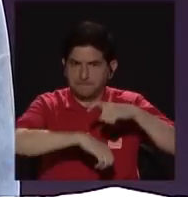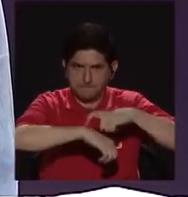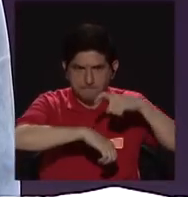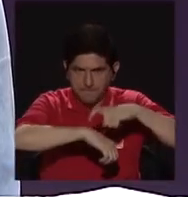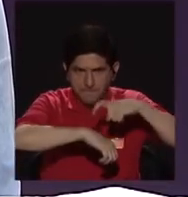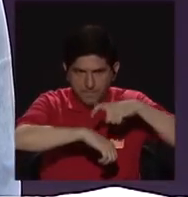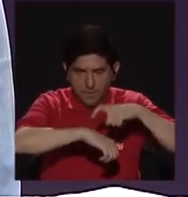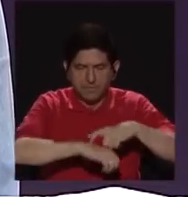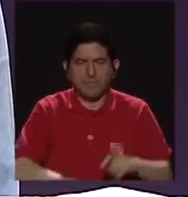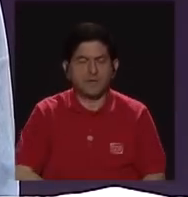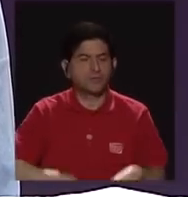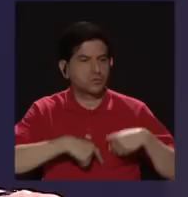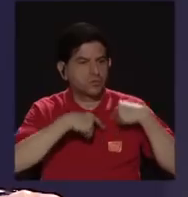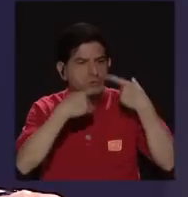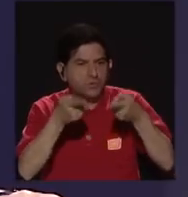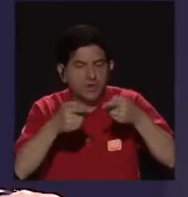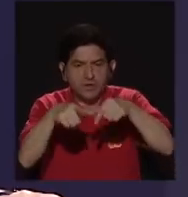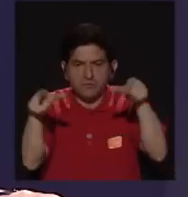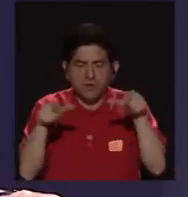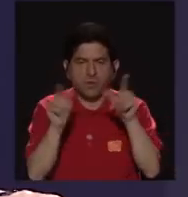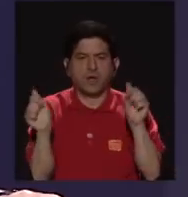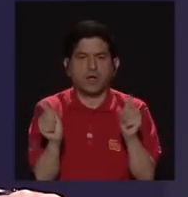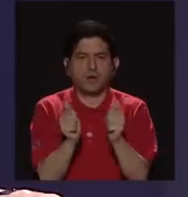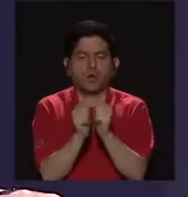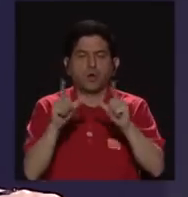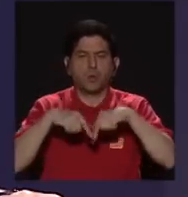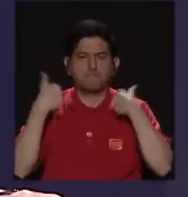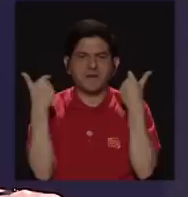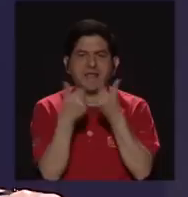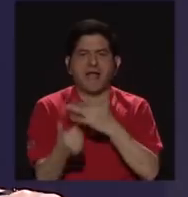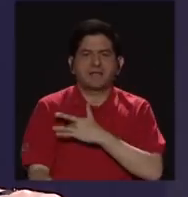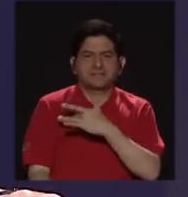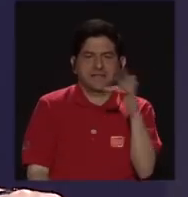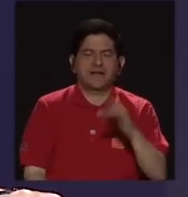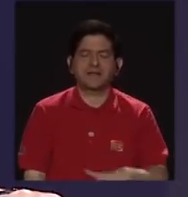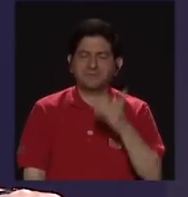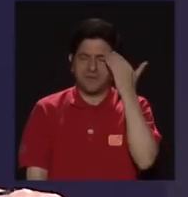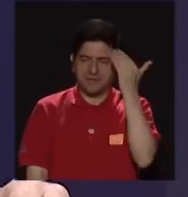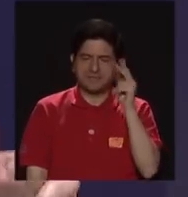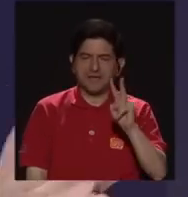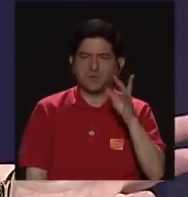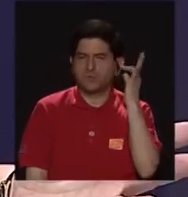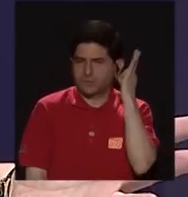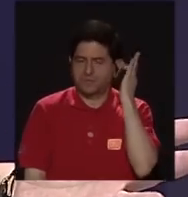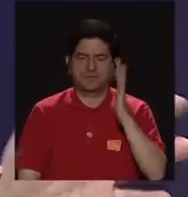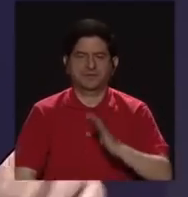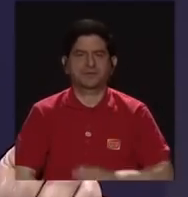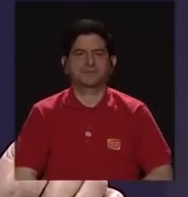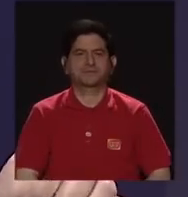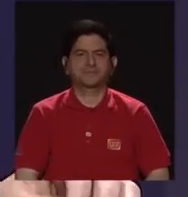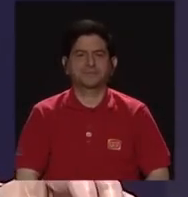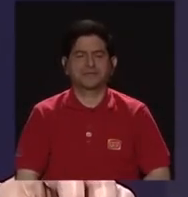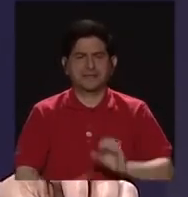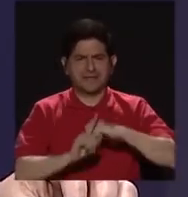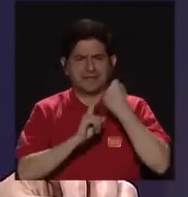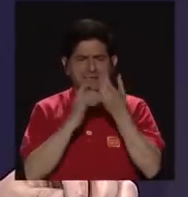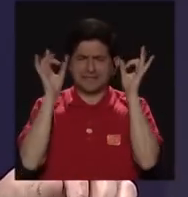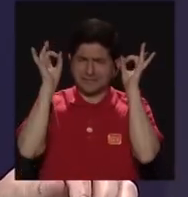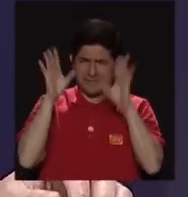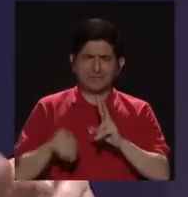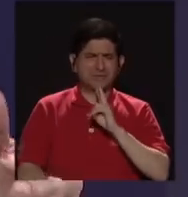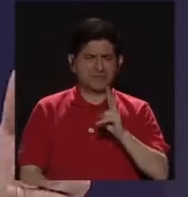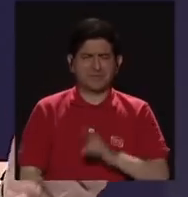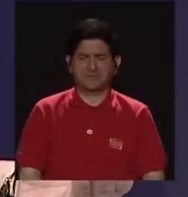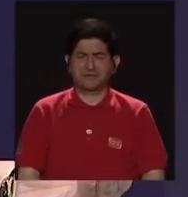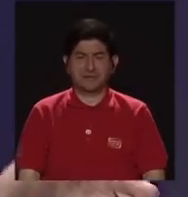de apersonarte ahí con Brigadas del Alma. Gracias. Saludos compañeras. Pues una tragedia de verdad, sin